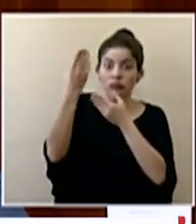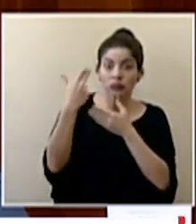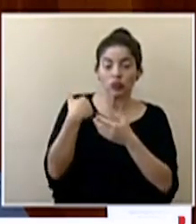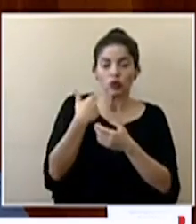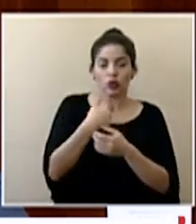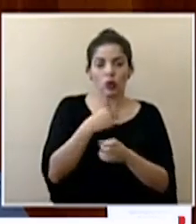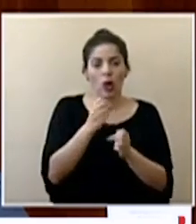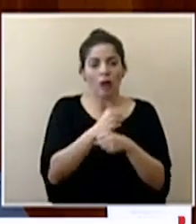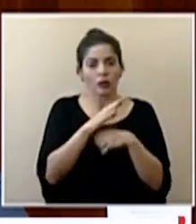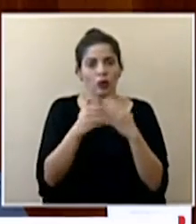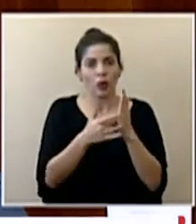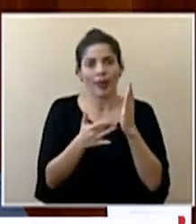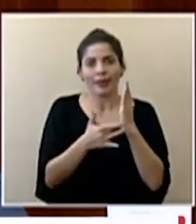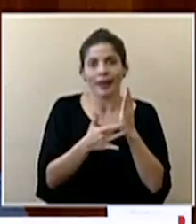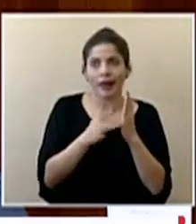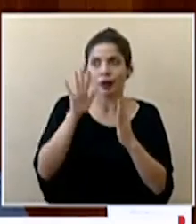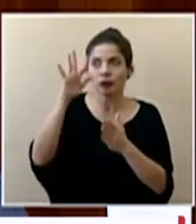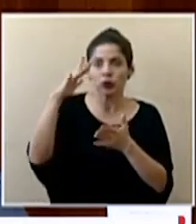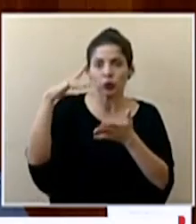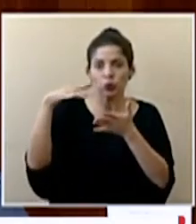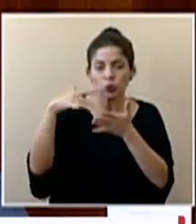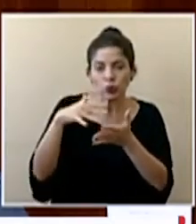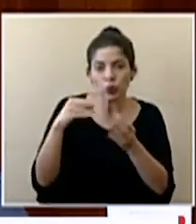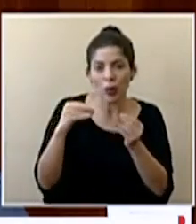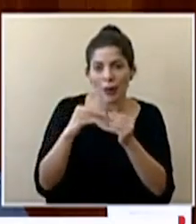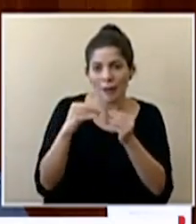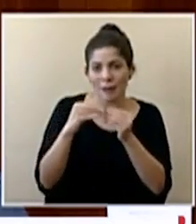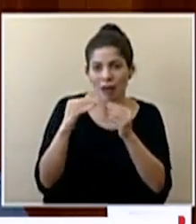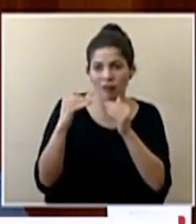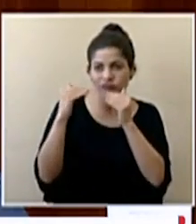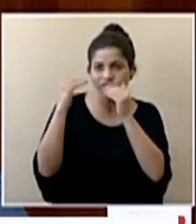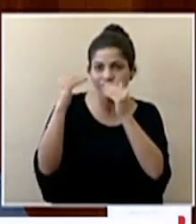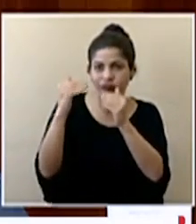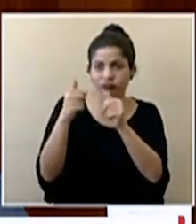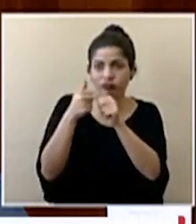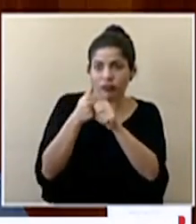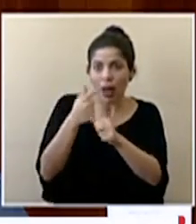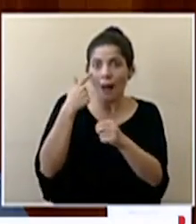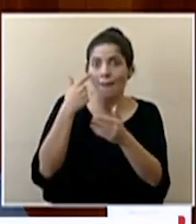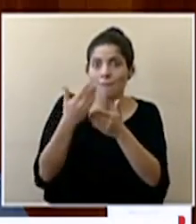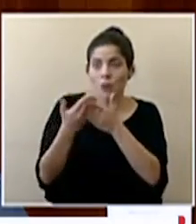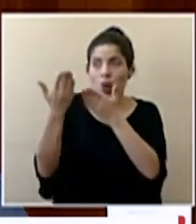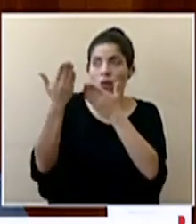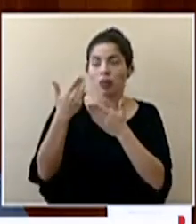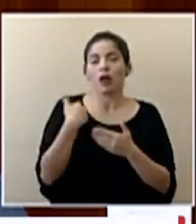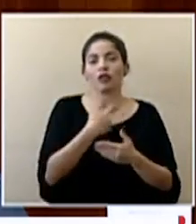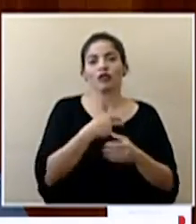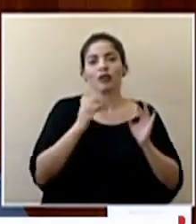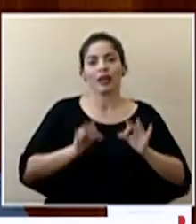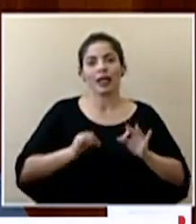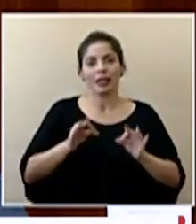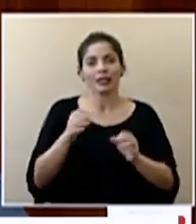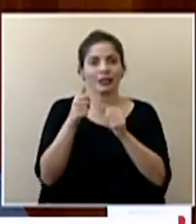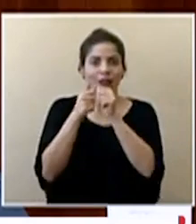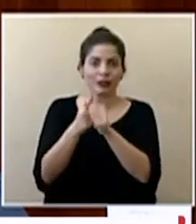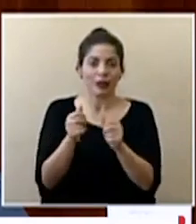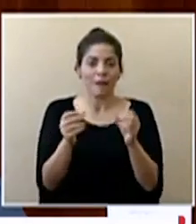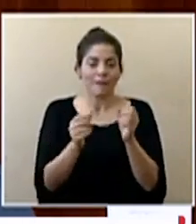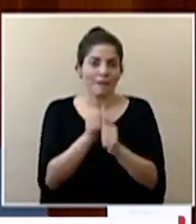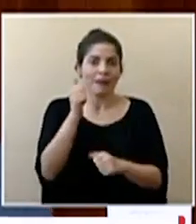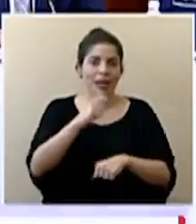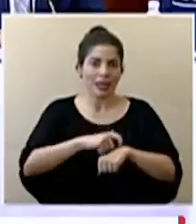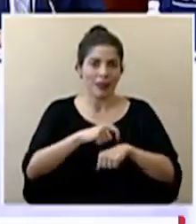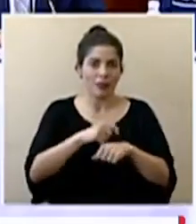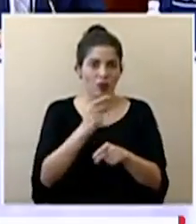insumos técnicos y de los estudios más considerables o más basados en evidencia que nos permiten tomar las decisiones más oportunas